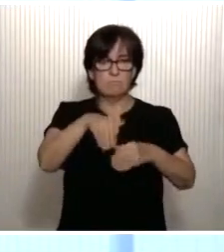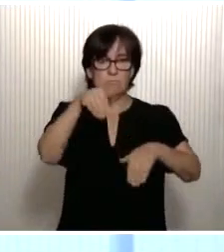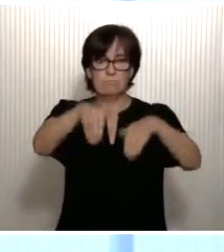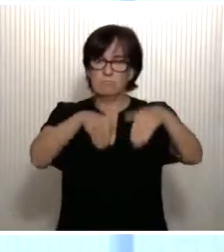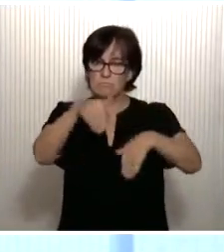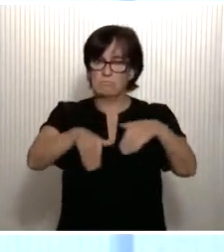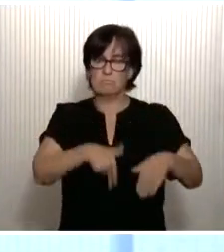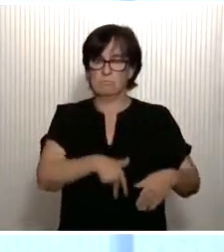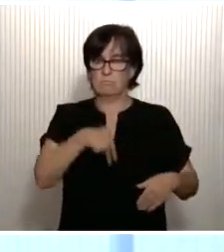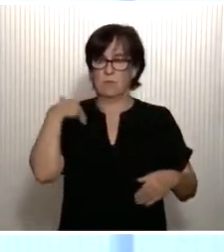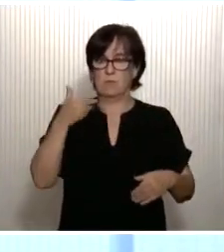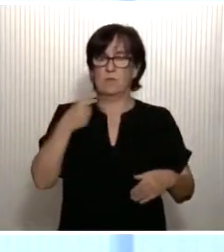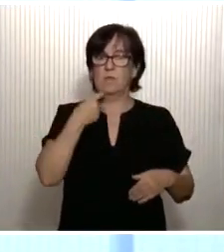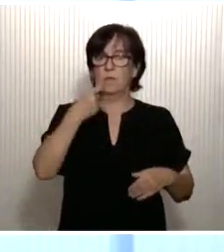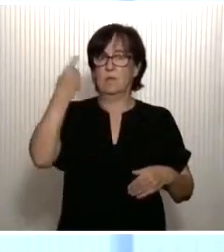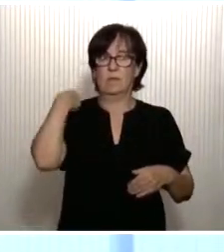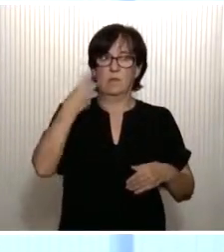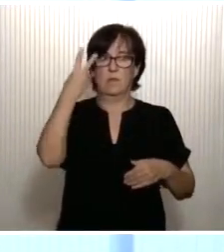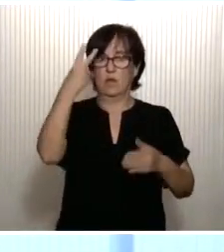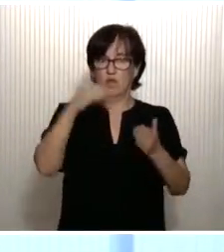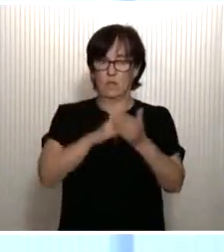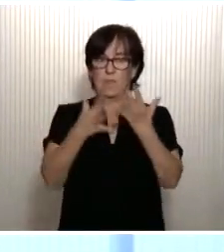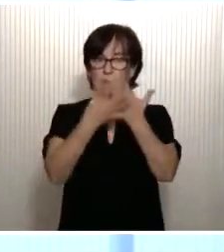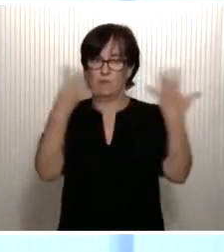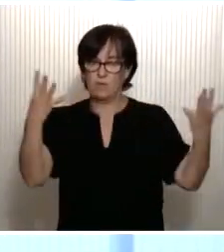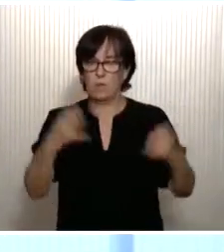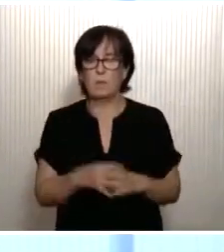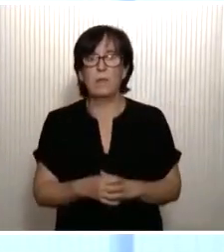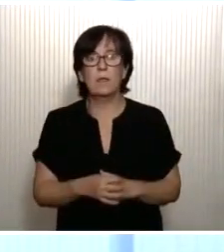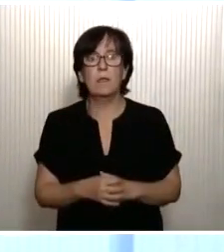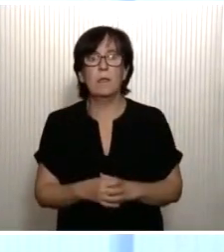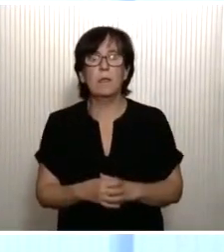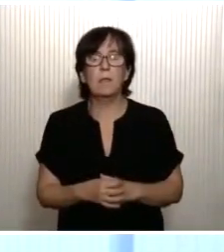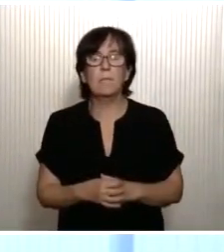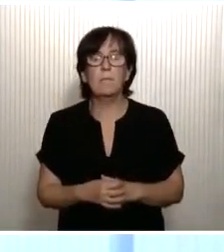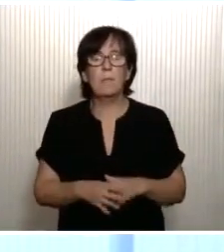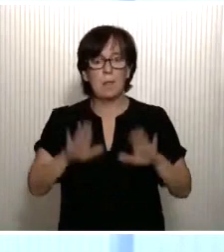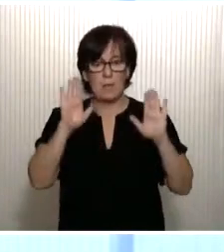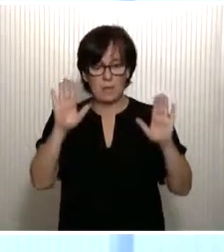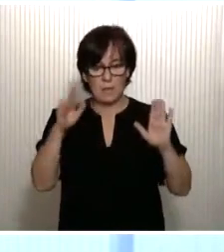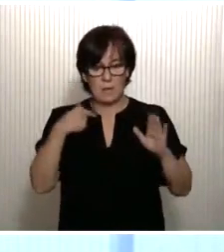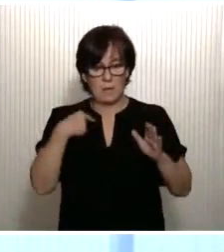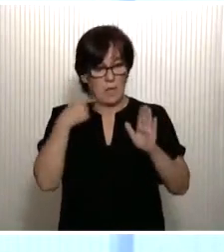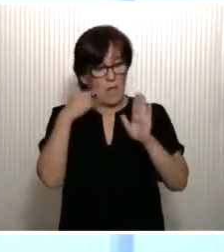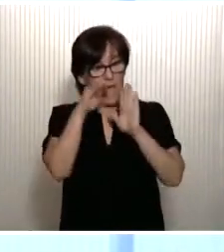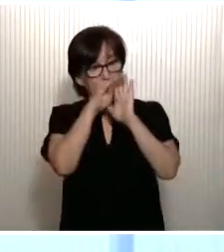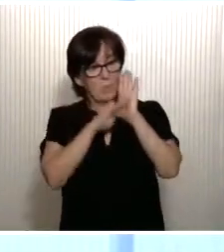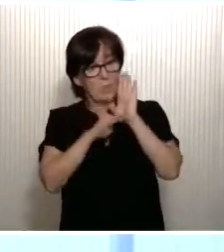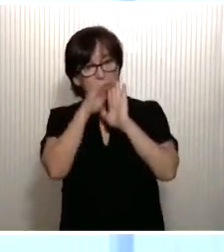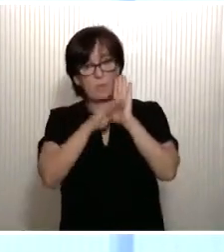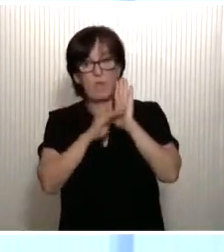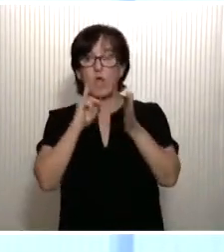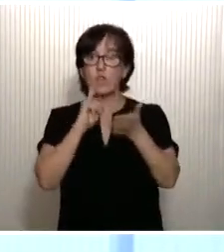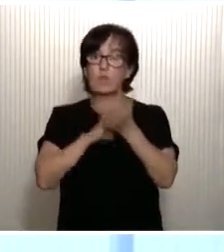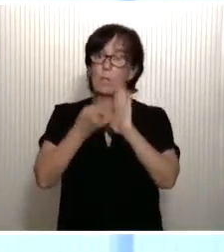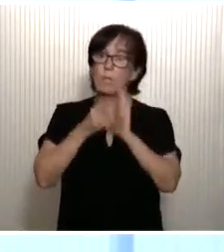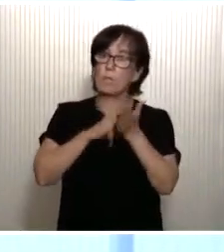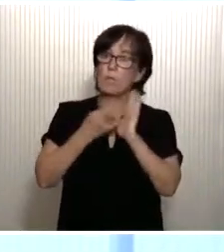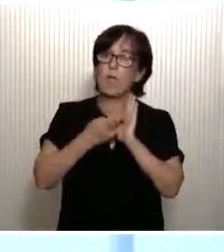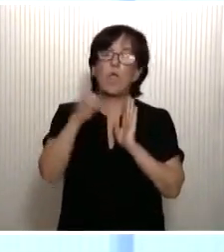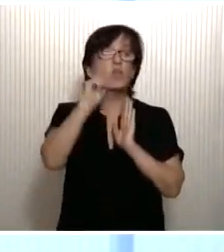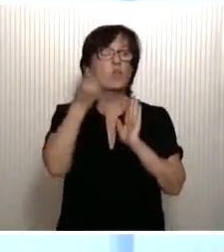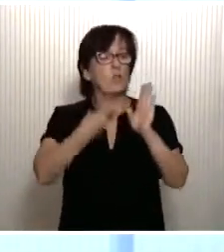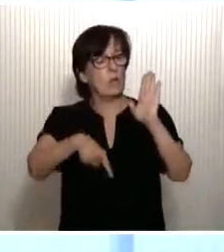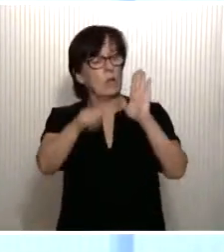el pasado año 2019. Pero, entre nuestras previsiones y entre nuestros planes, no